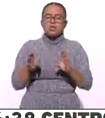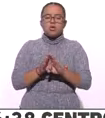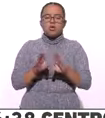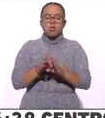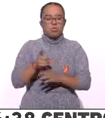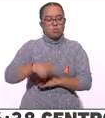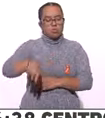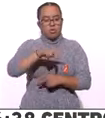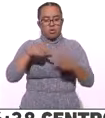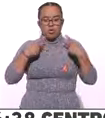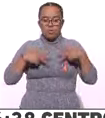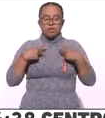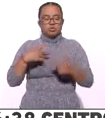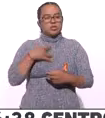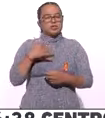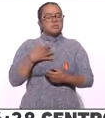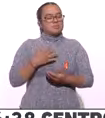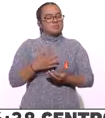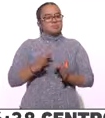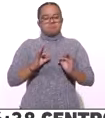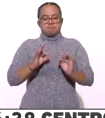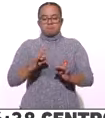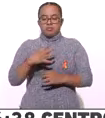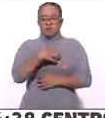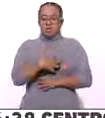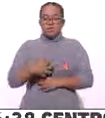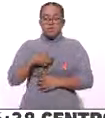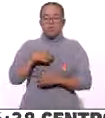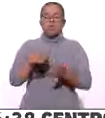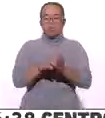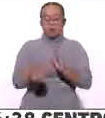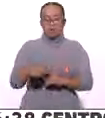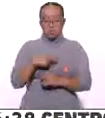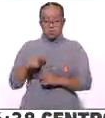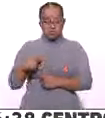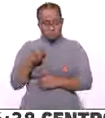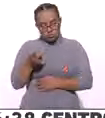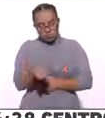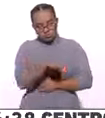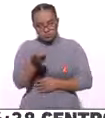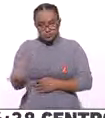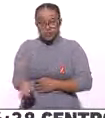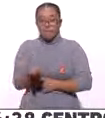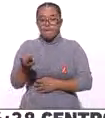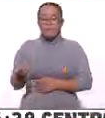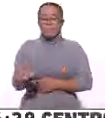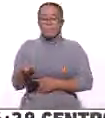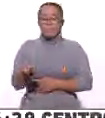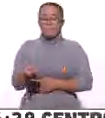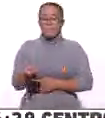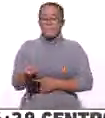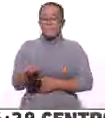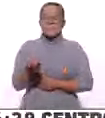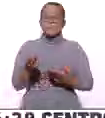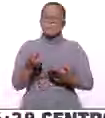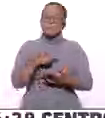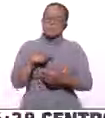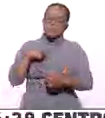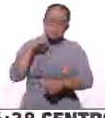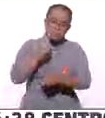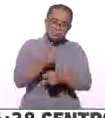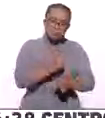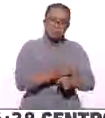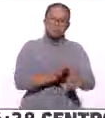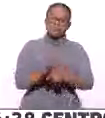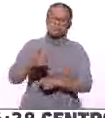satisfacción de las personas en base a una encuesta que nosotros hacemos y que identificamos cuál es la